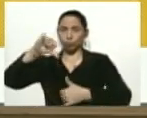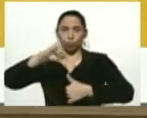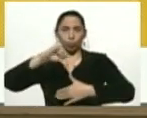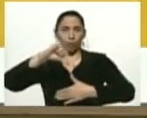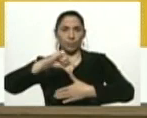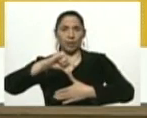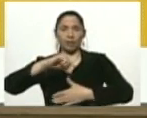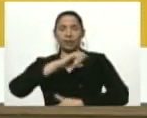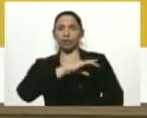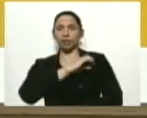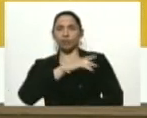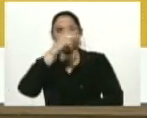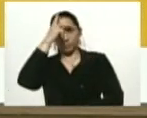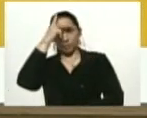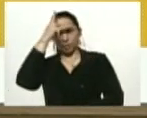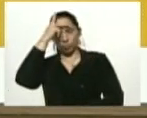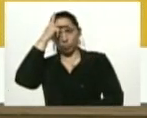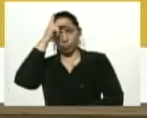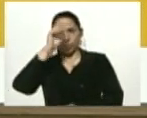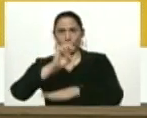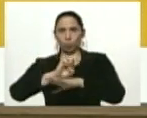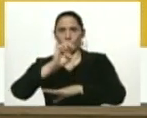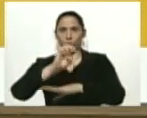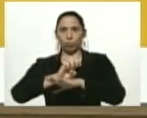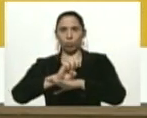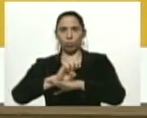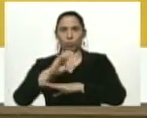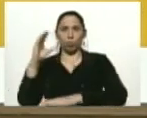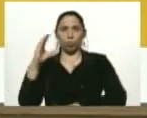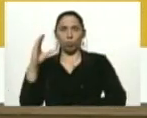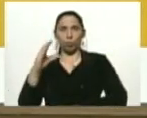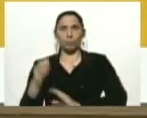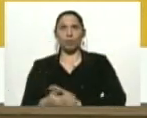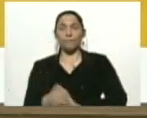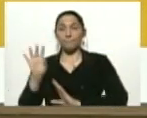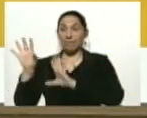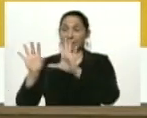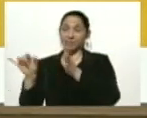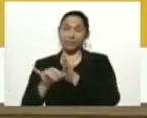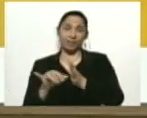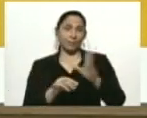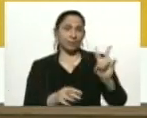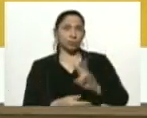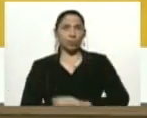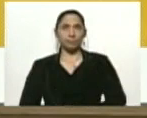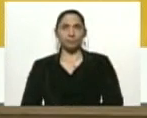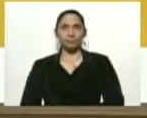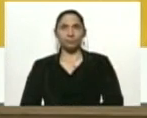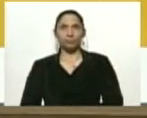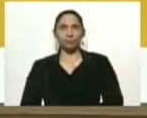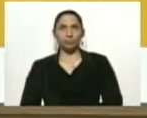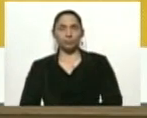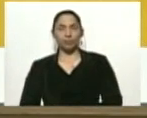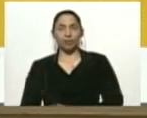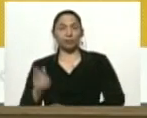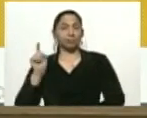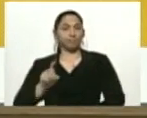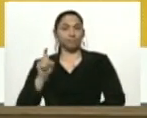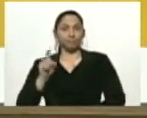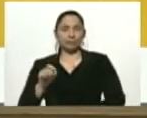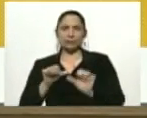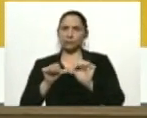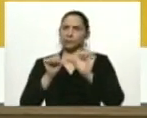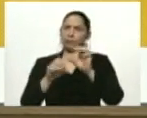Chile, Perú, Ecuador, Colombia, países vecinos de Venezuela. Y por eso la necesidad de